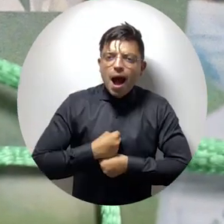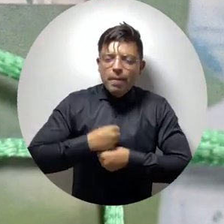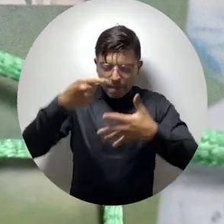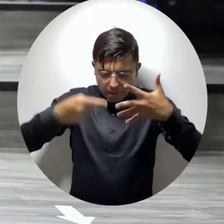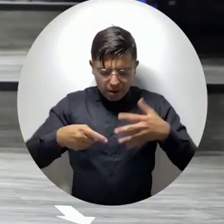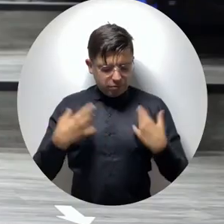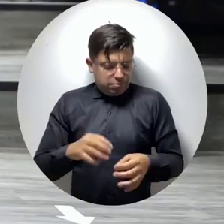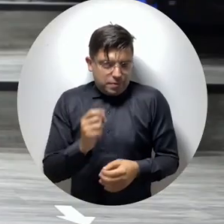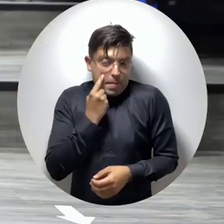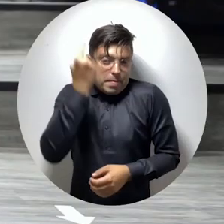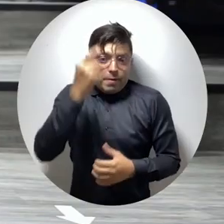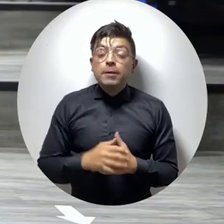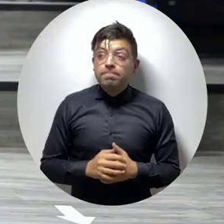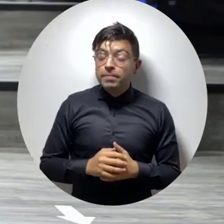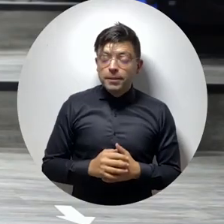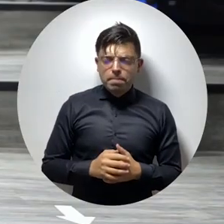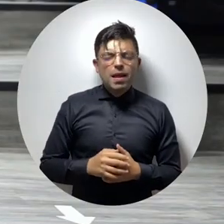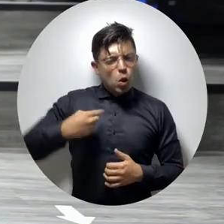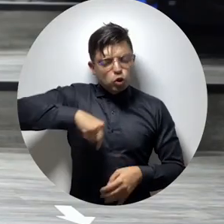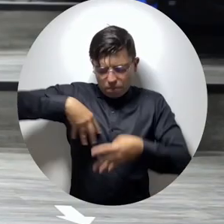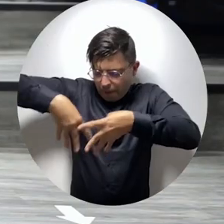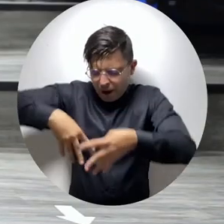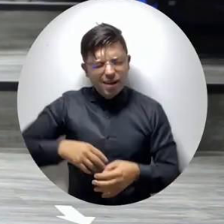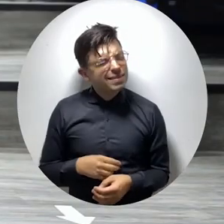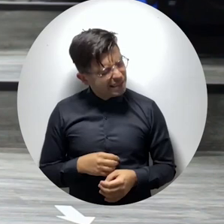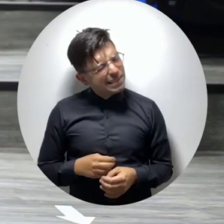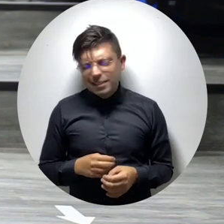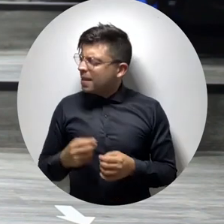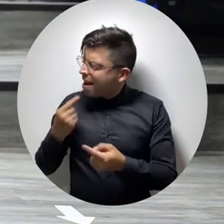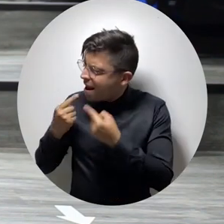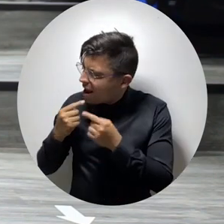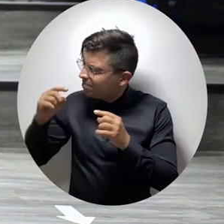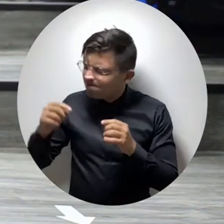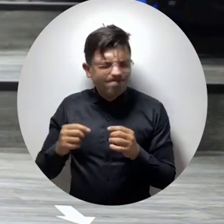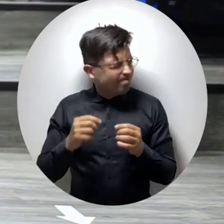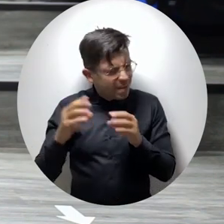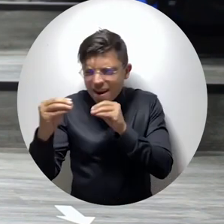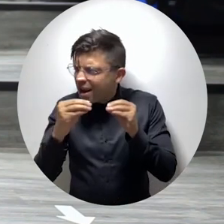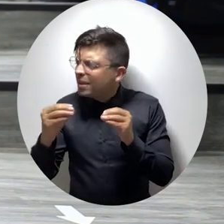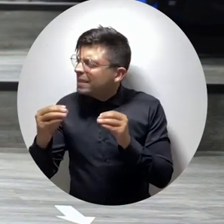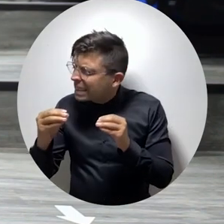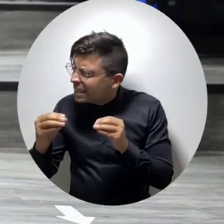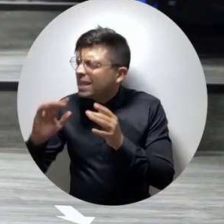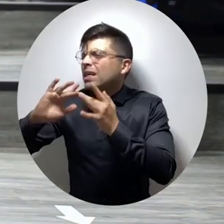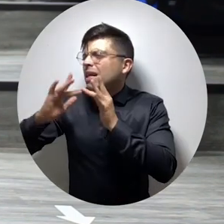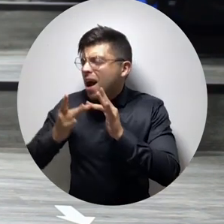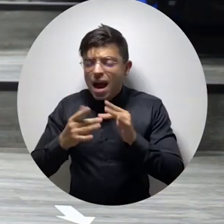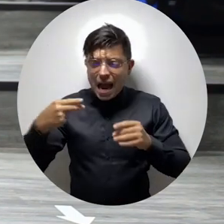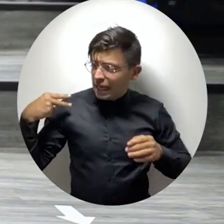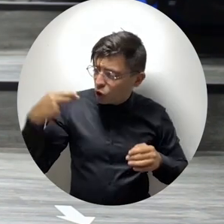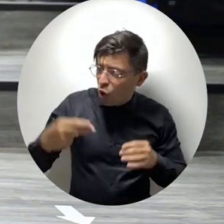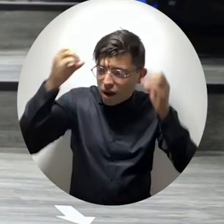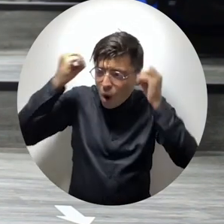Marcha del Hambre. Daba mucho dolor para nosotros los marchantes que esta historia quedara en el olvido